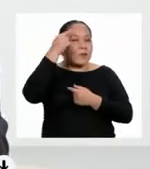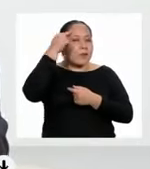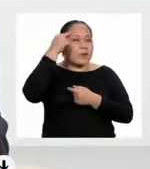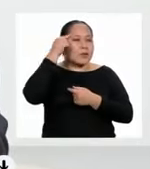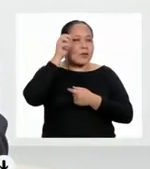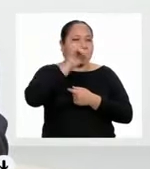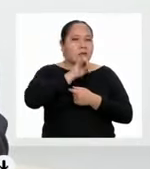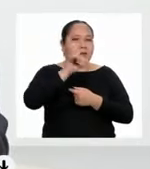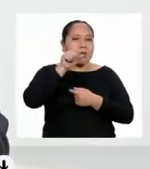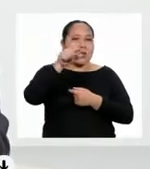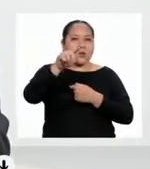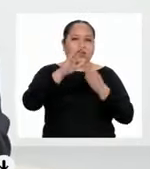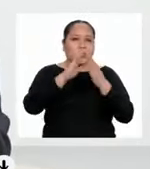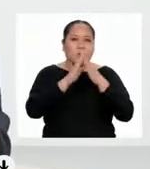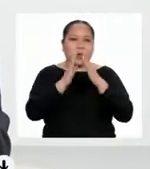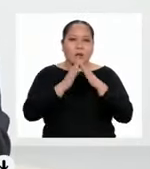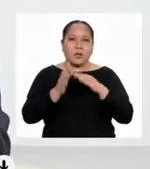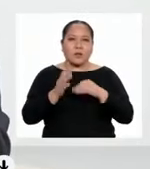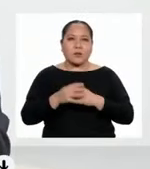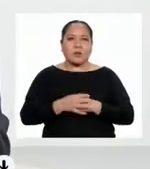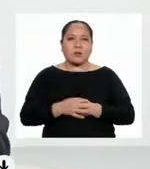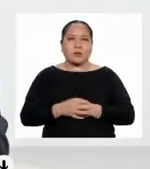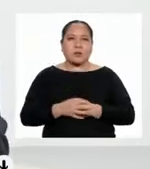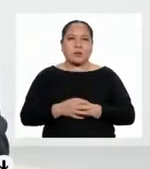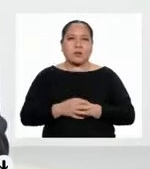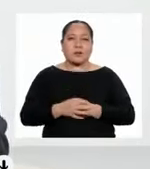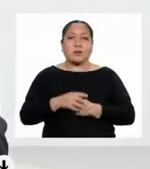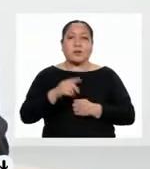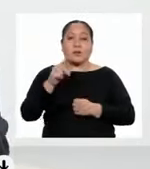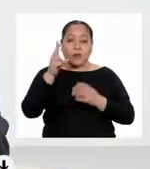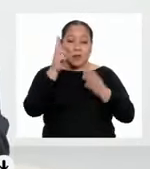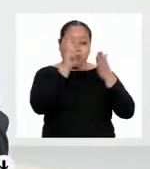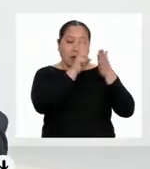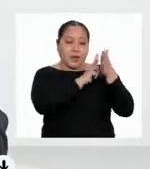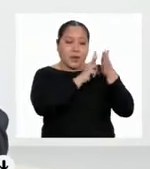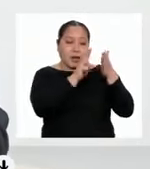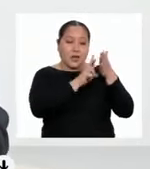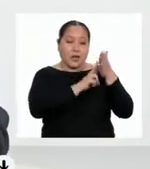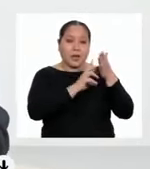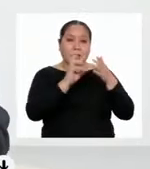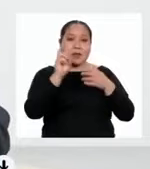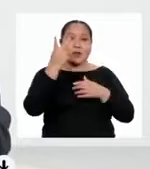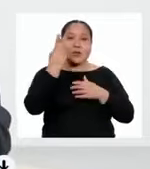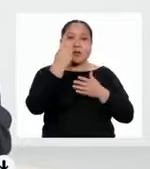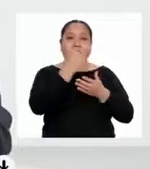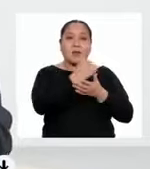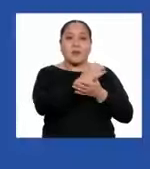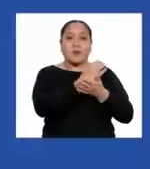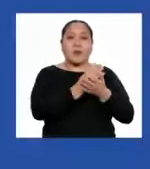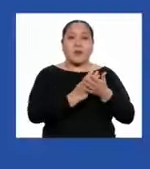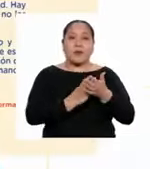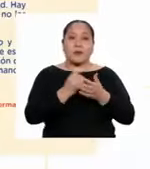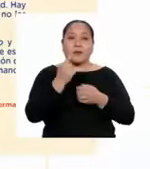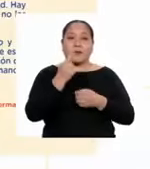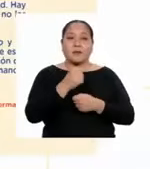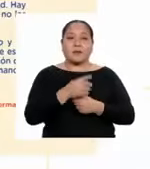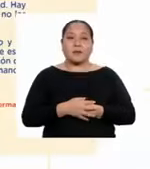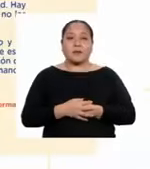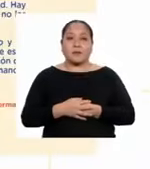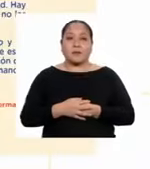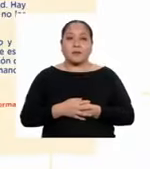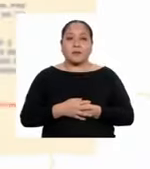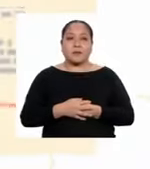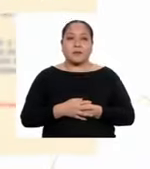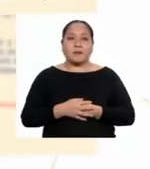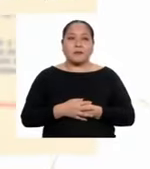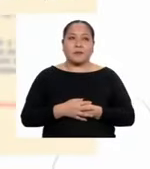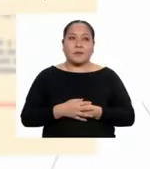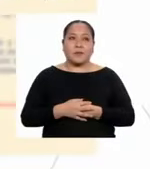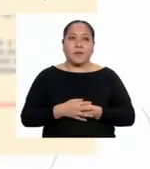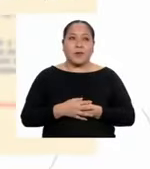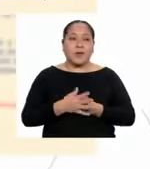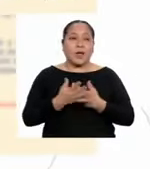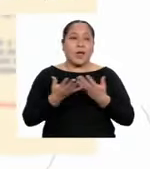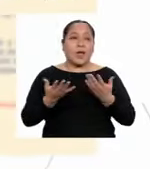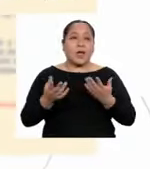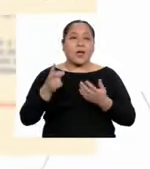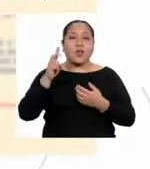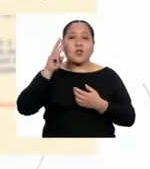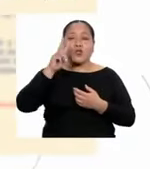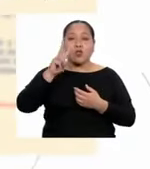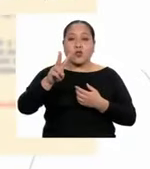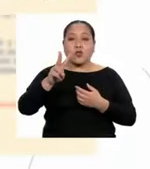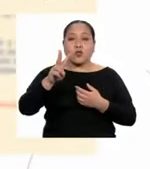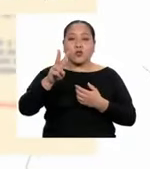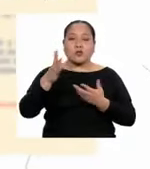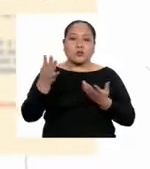concluido en casa. Leamos la segunda parte del texto. Existen dos